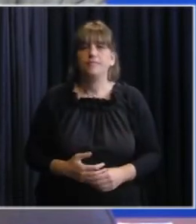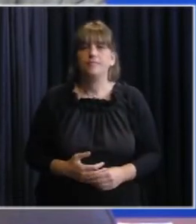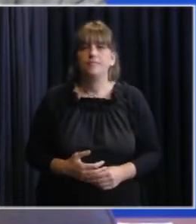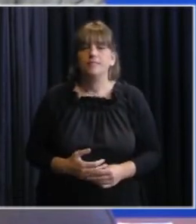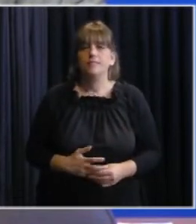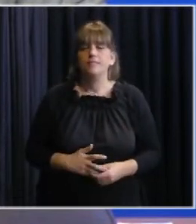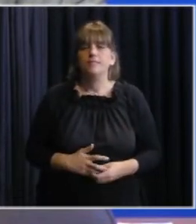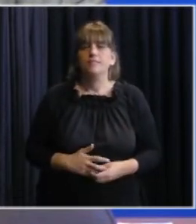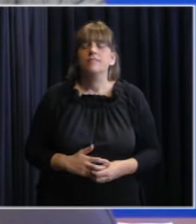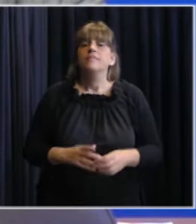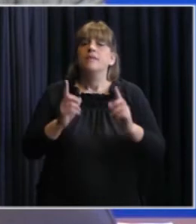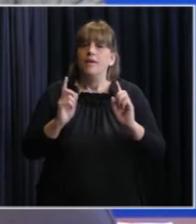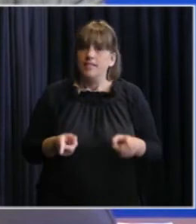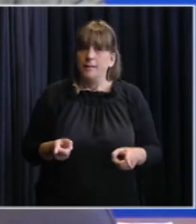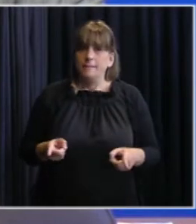en otro sentido